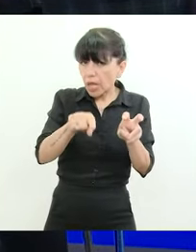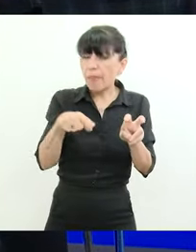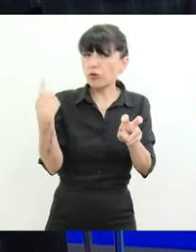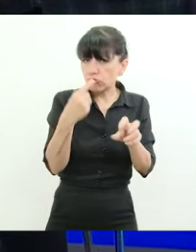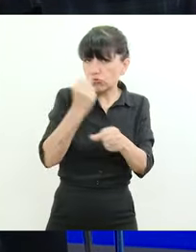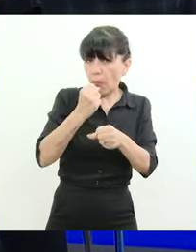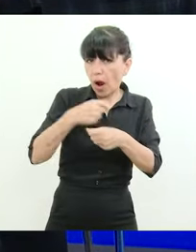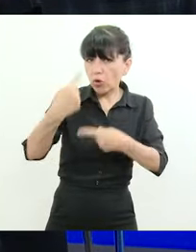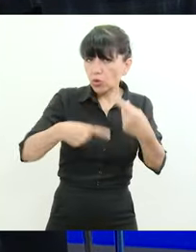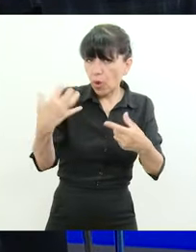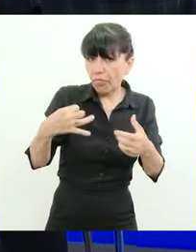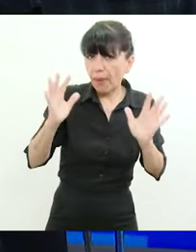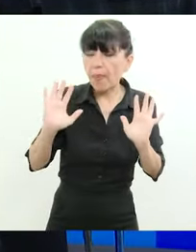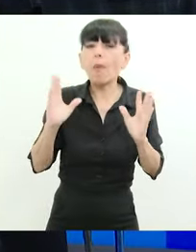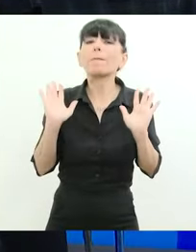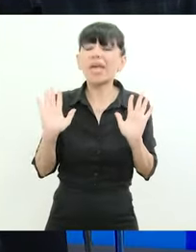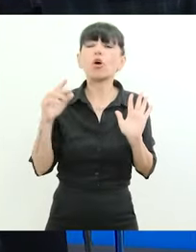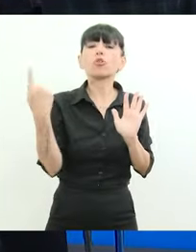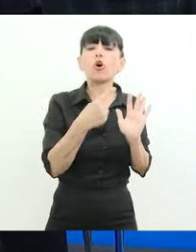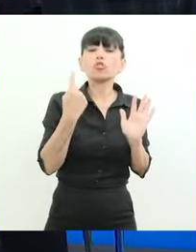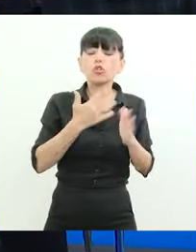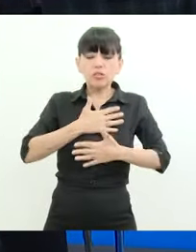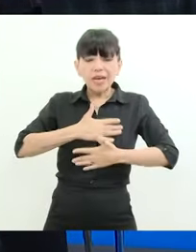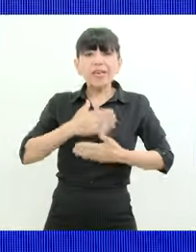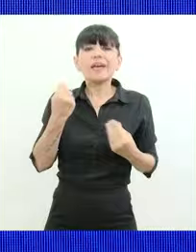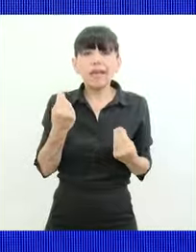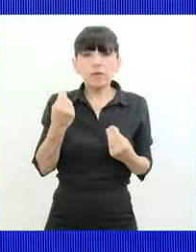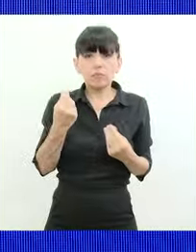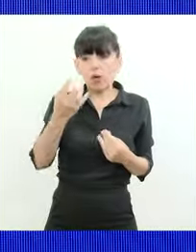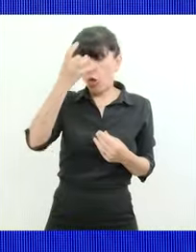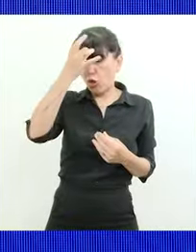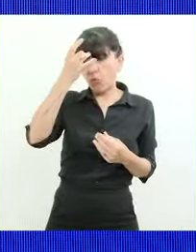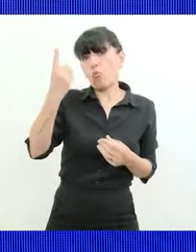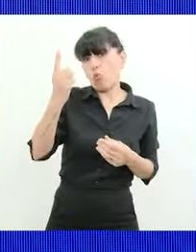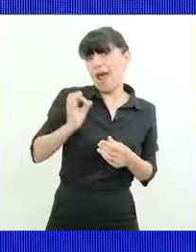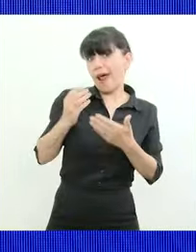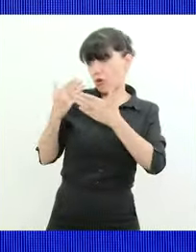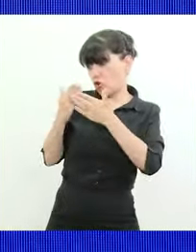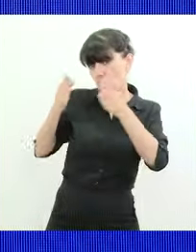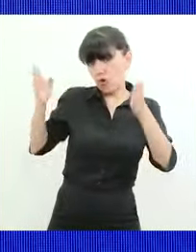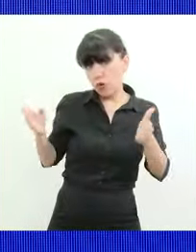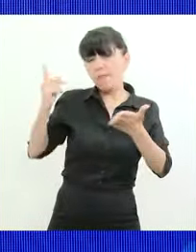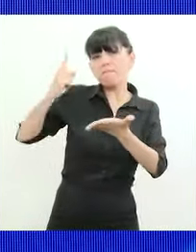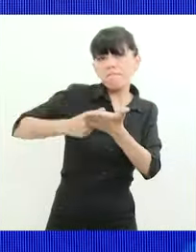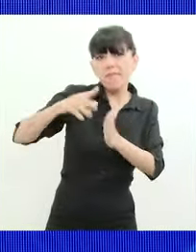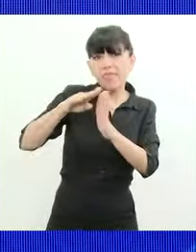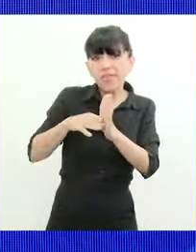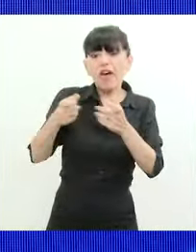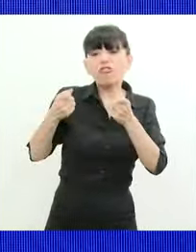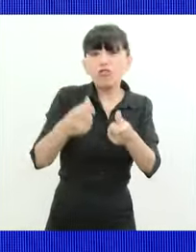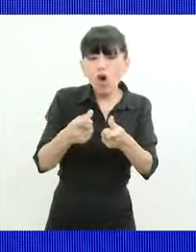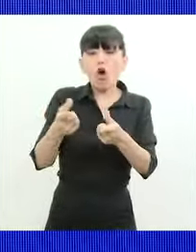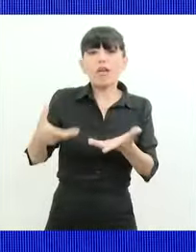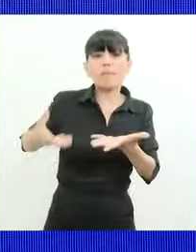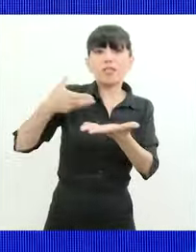trabajando con la tranquilidad de saber que las medidas que tomamos en los últimos 12 meses subieron 50% de la inversión y